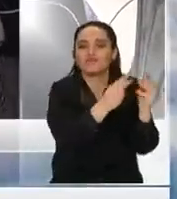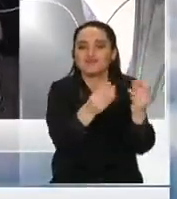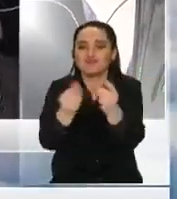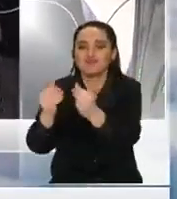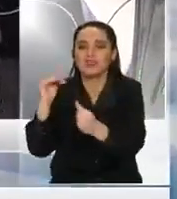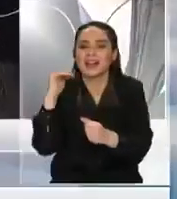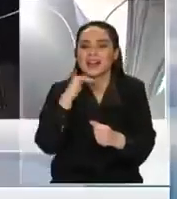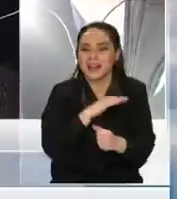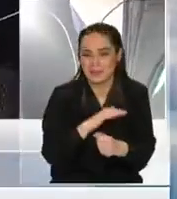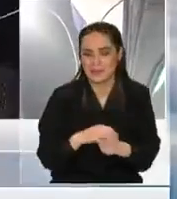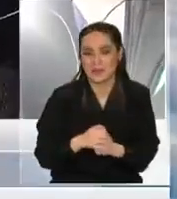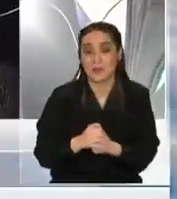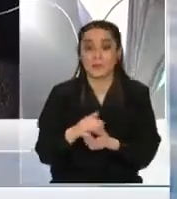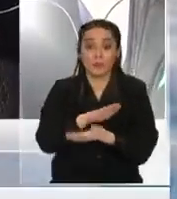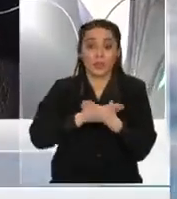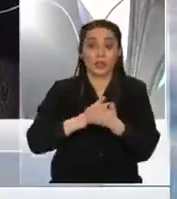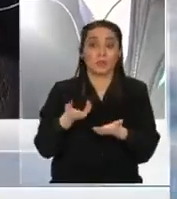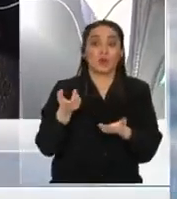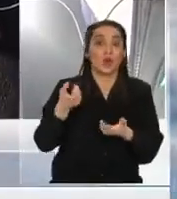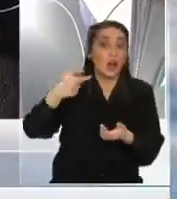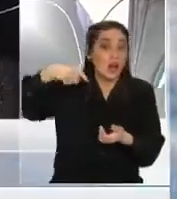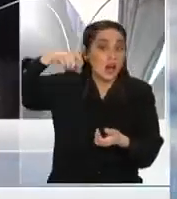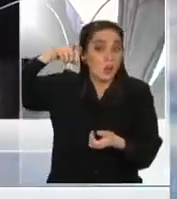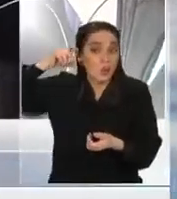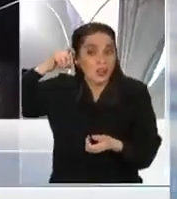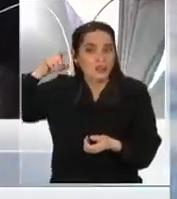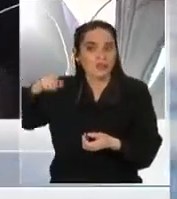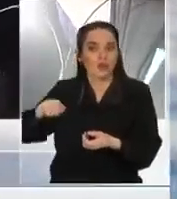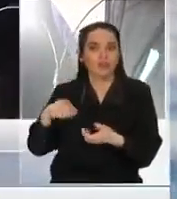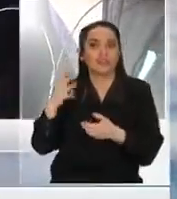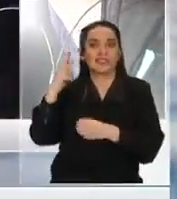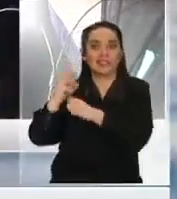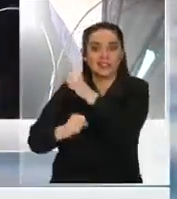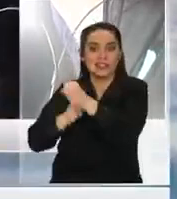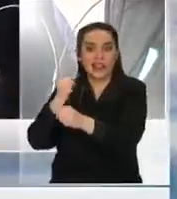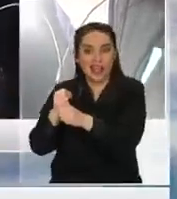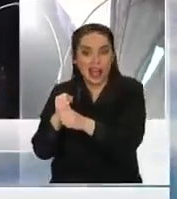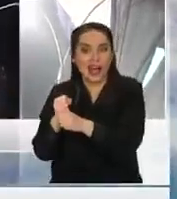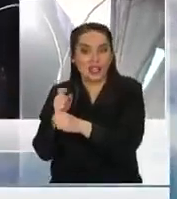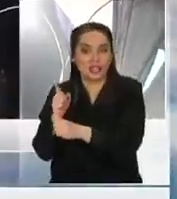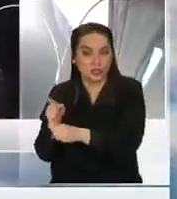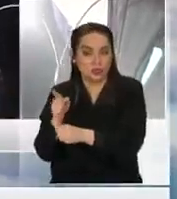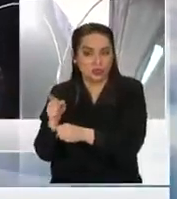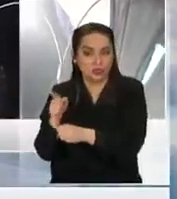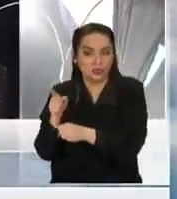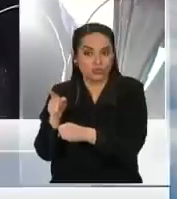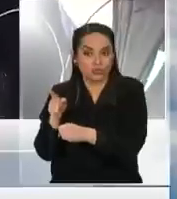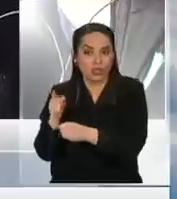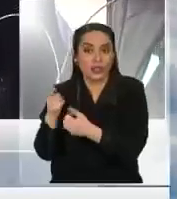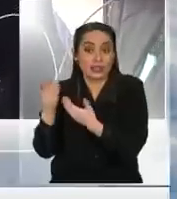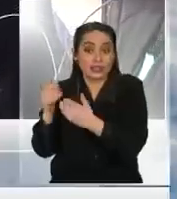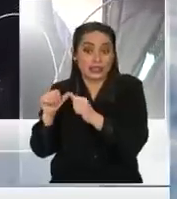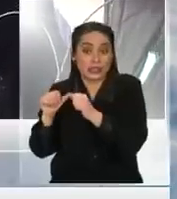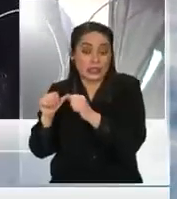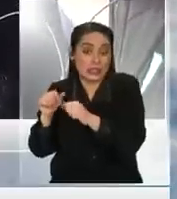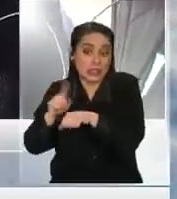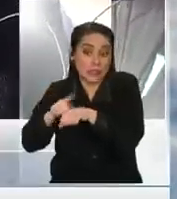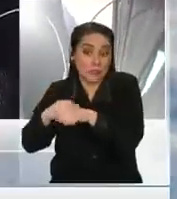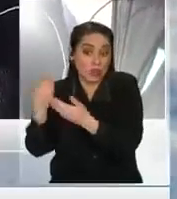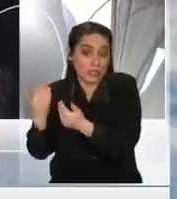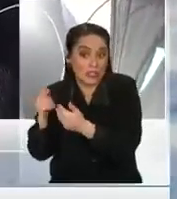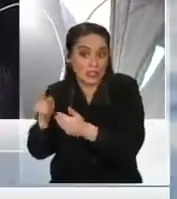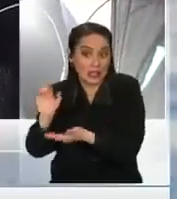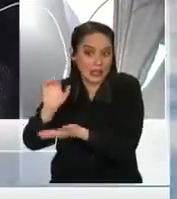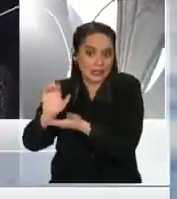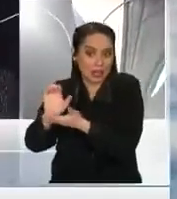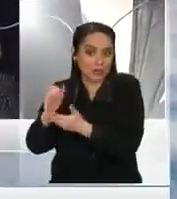los tiene que esperar tres años cuando los tiene que resolver el nivel central. En Recoleta pusimos la fábrica de audífonos populares y en tres días entregamos un audífono desde